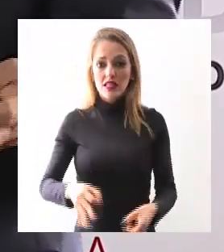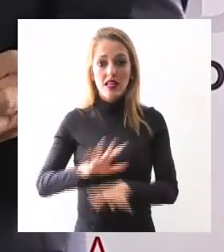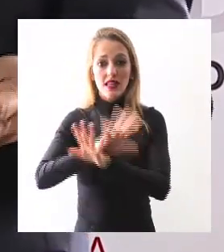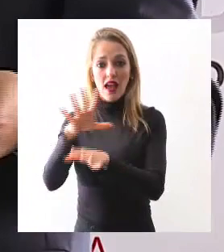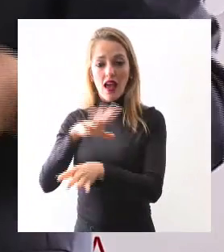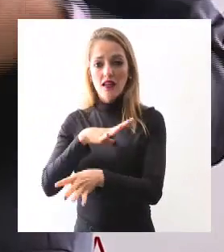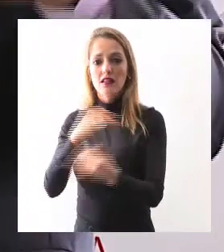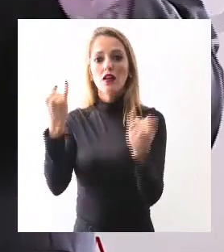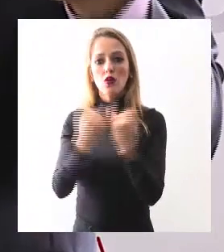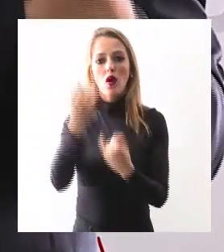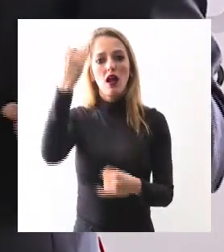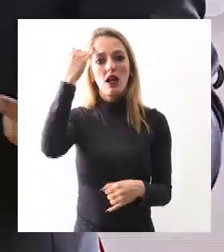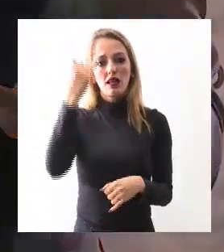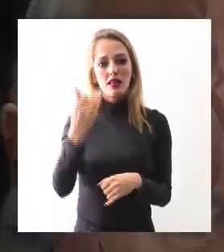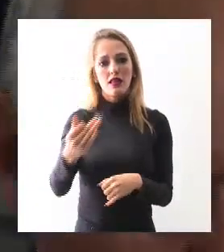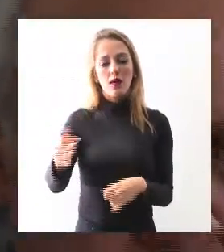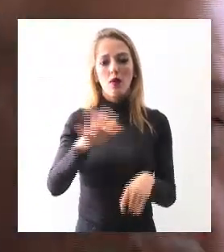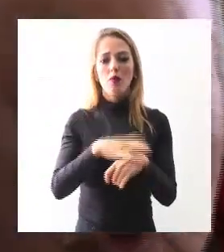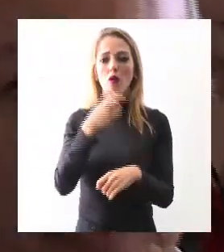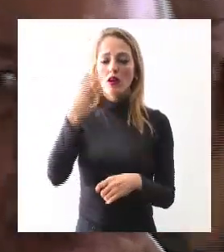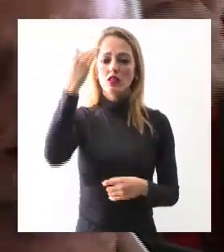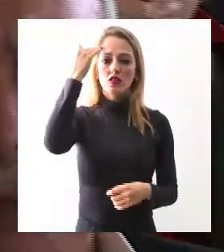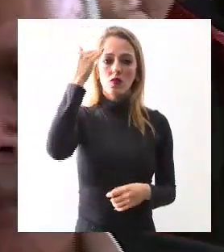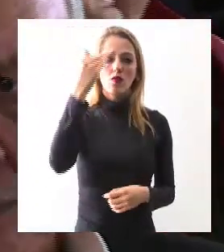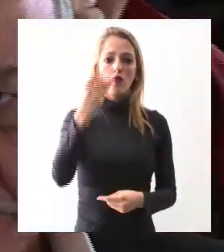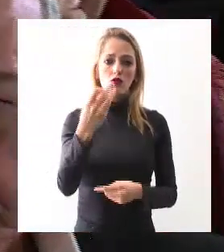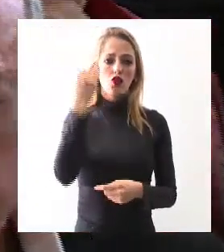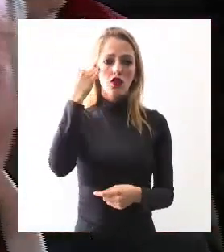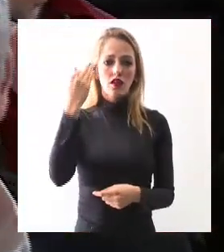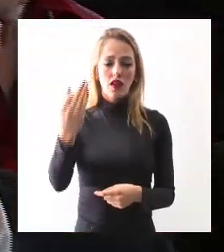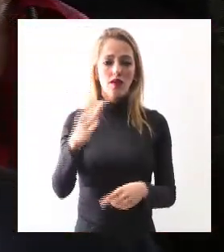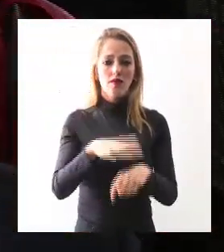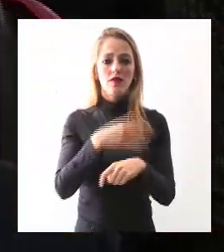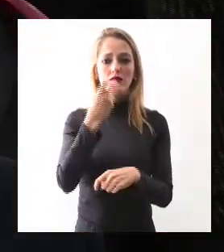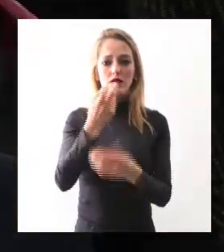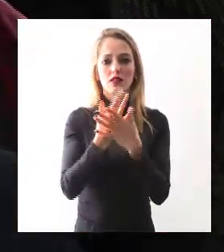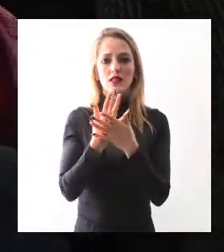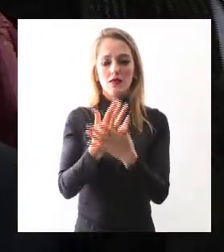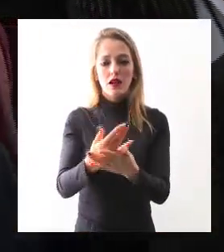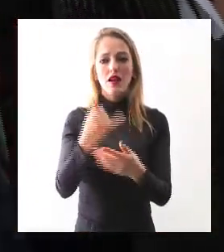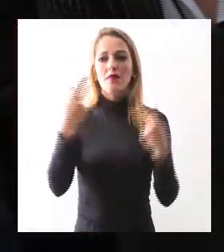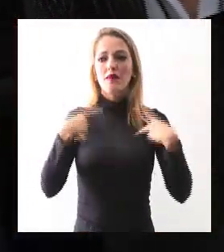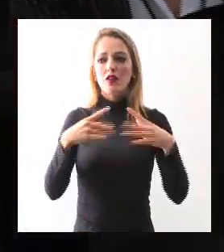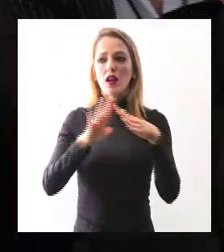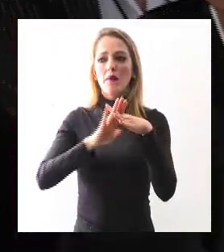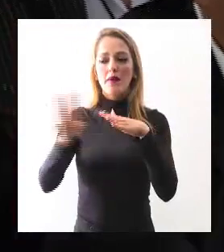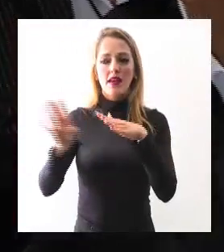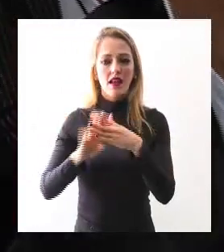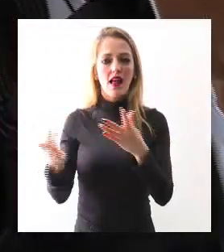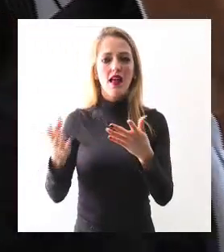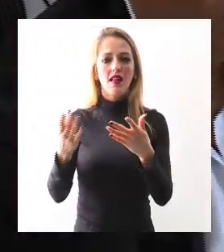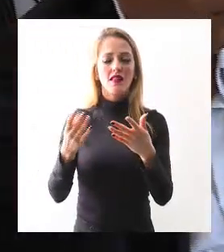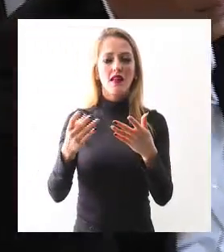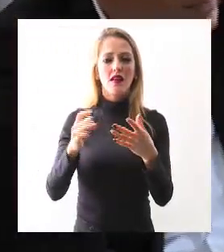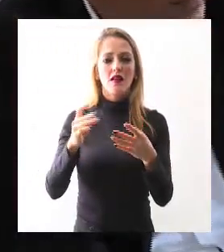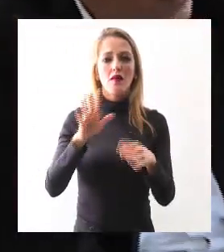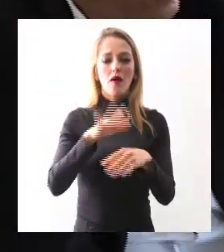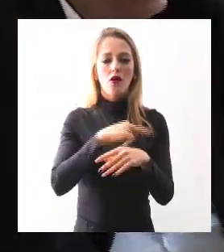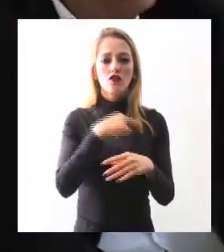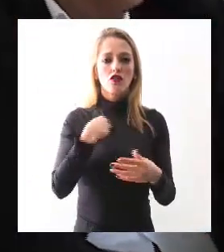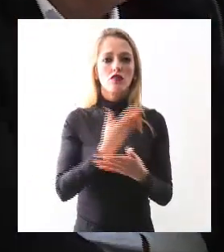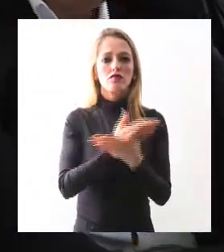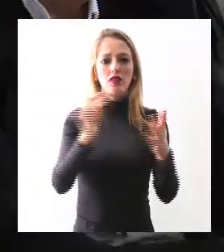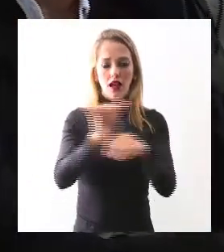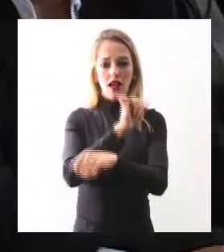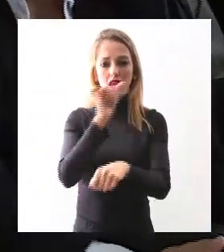eficiencia, de la calidad de servicio, de la aceptación del usuario y de migrar del uso del automedio al camión por la oferta que estamos haciendo.